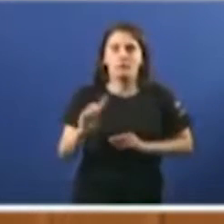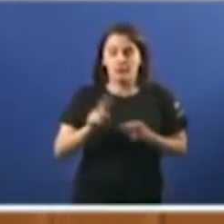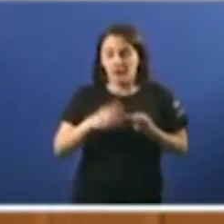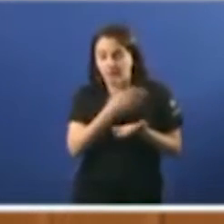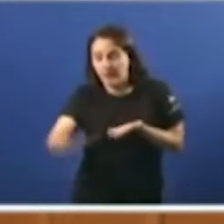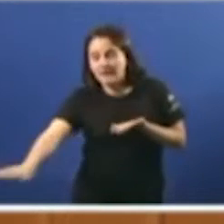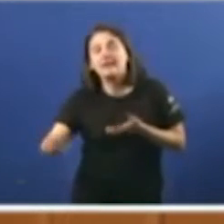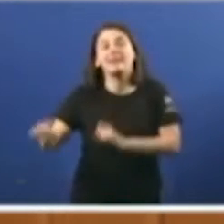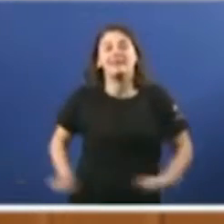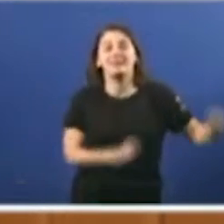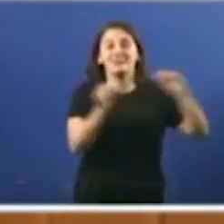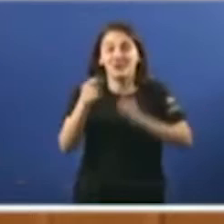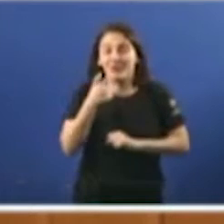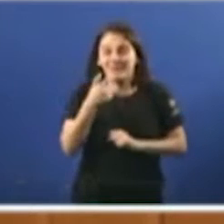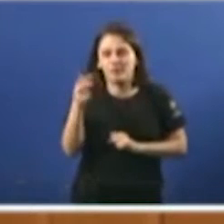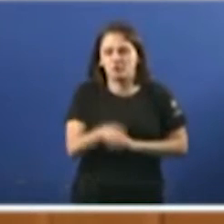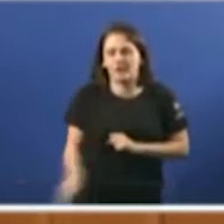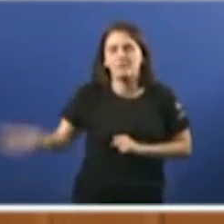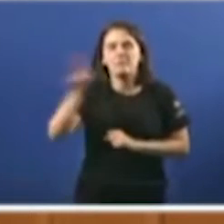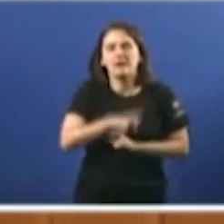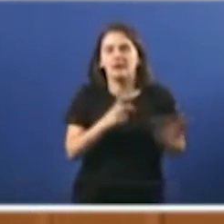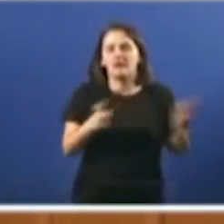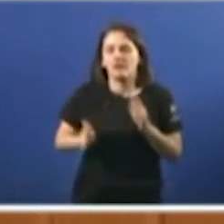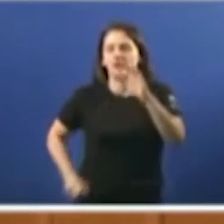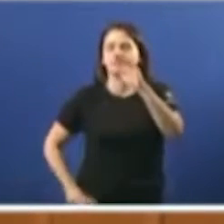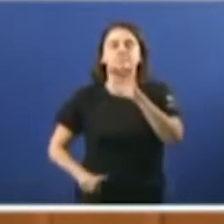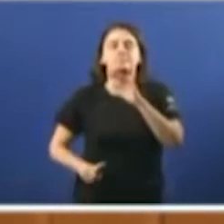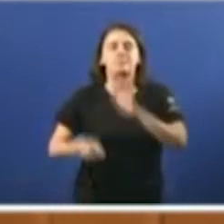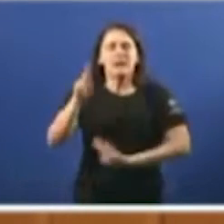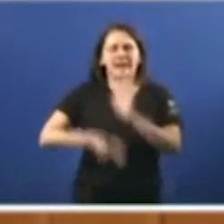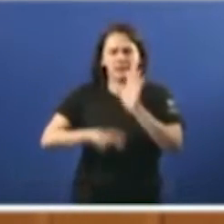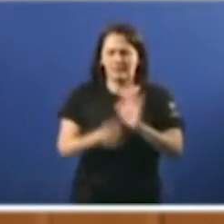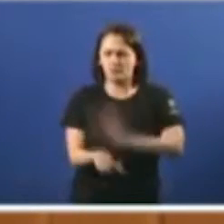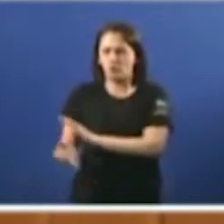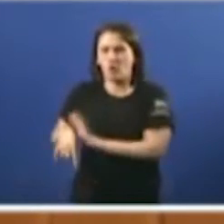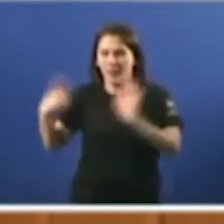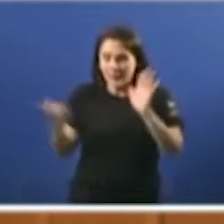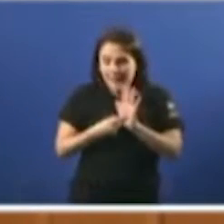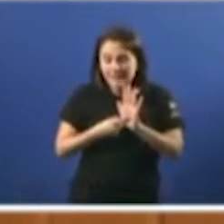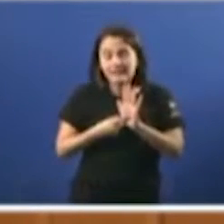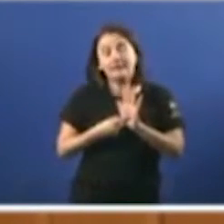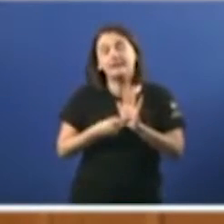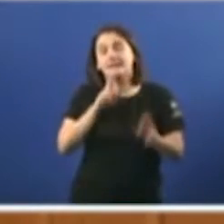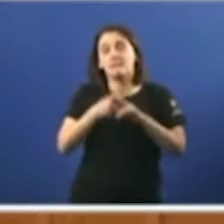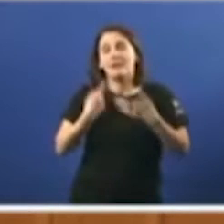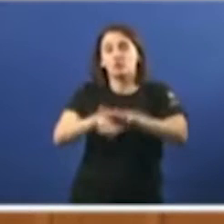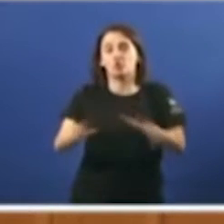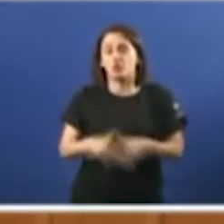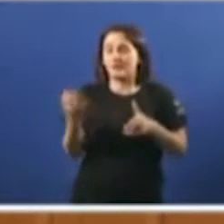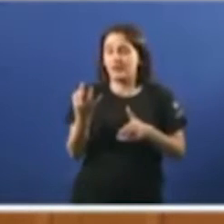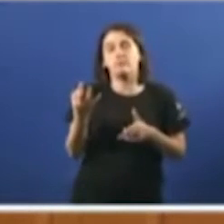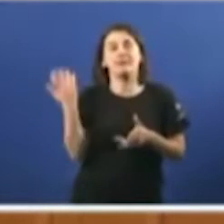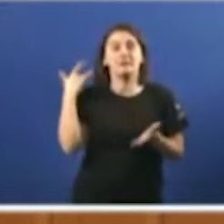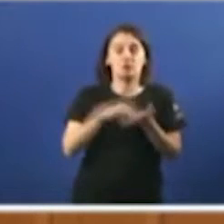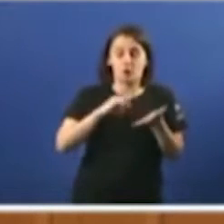outra banda, a valedora Sinala que insistimos na necesidade de desenvolvimento regulamentario da Lei de Inclusión Social aprobouso o proxecto que se